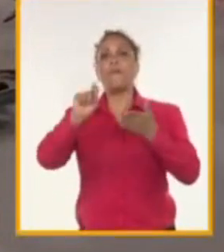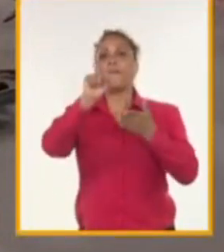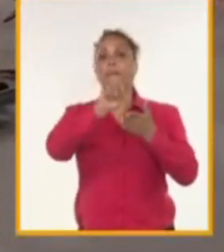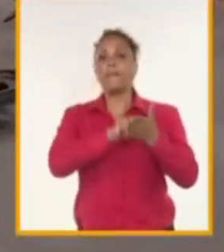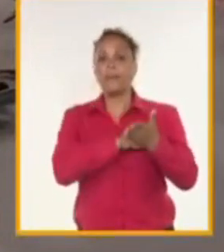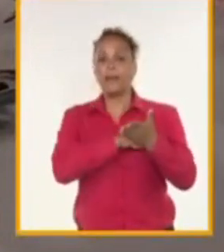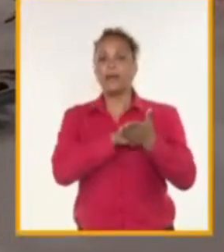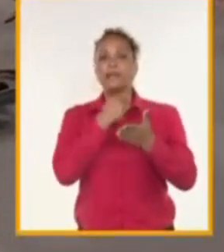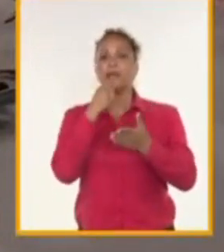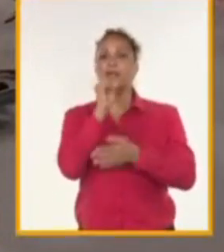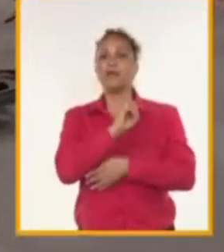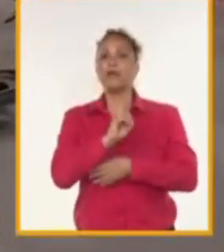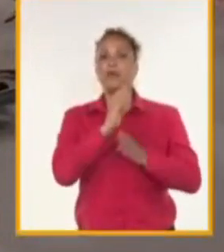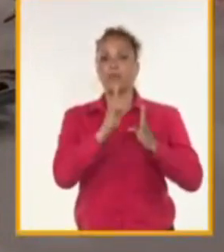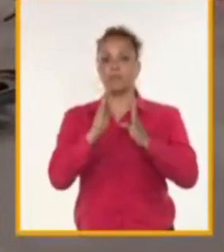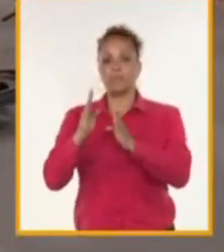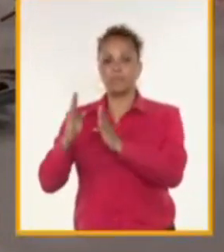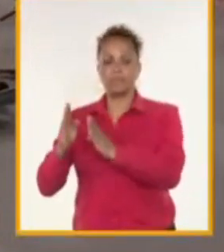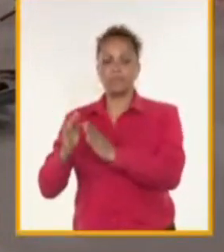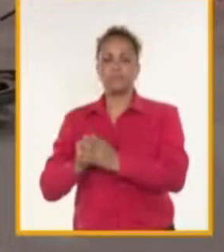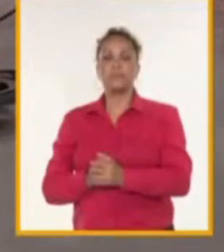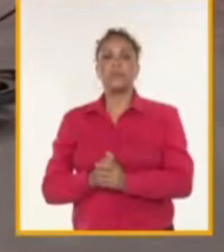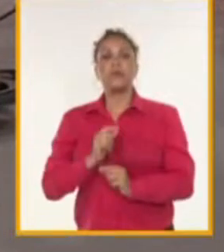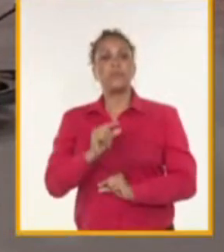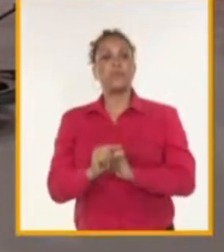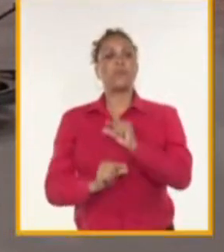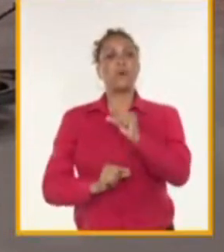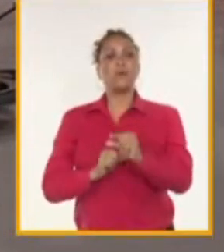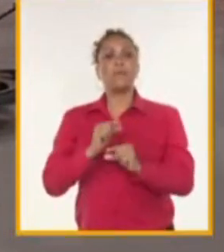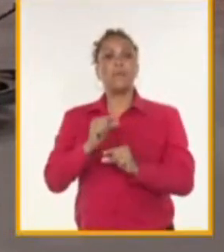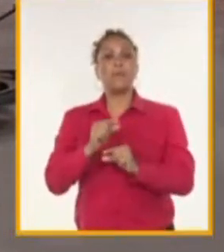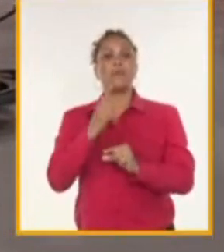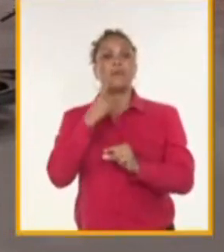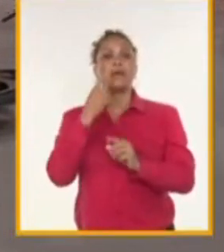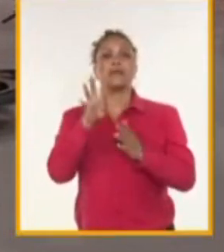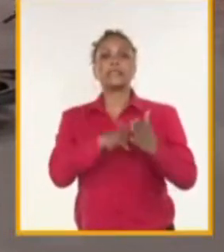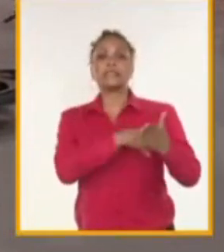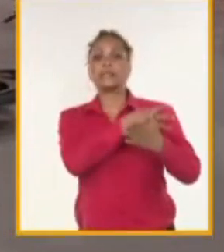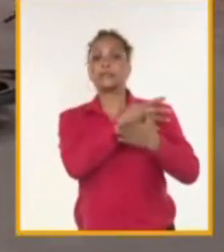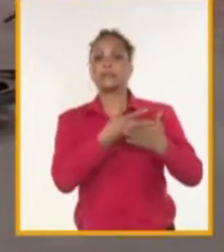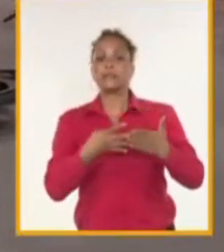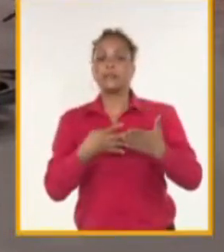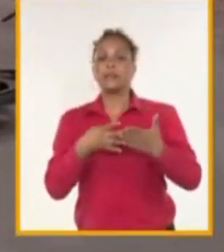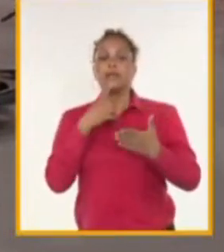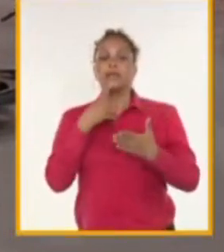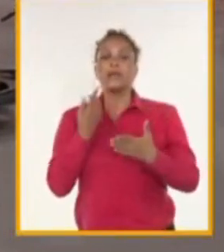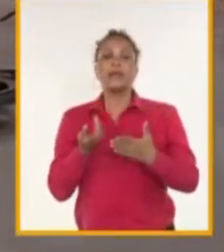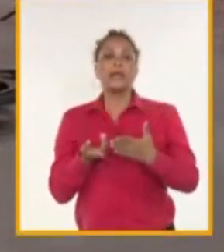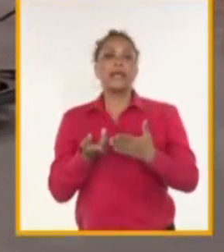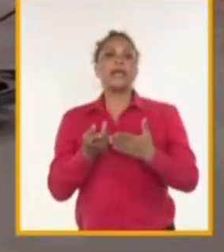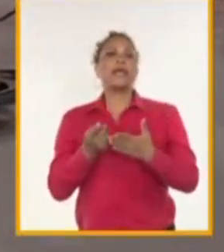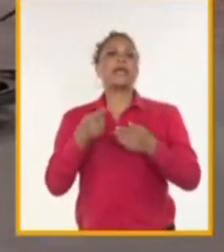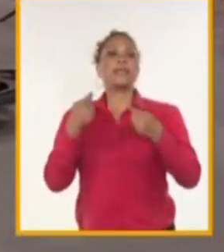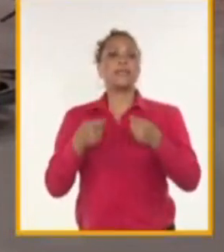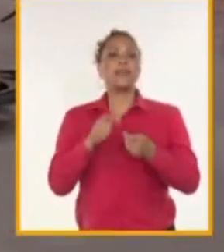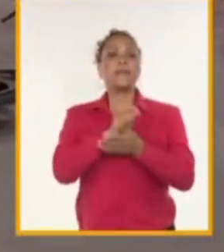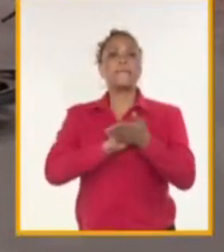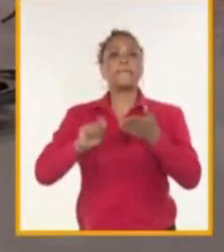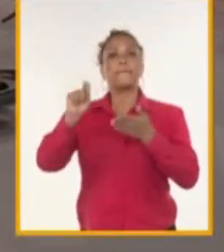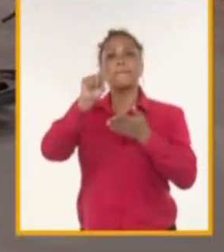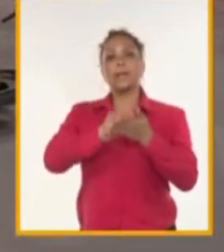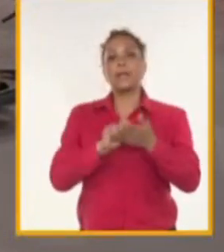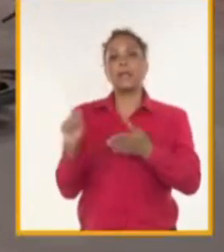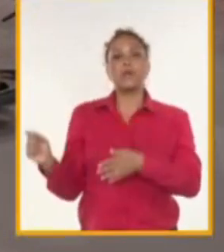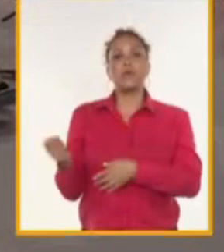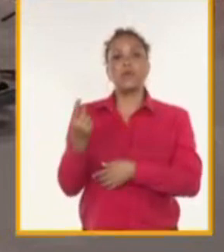y estamos avanzando entonces en la ejecución de todos los proyectos técnicos ejecutivos bajo el principio de planear de una sola vez y luego